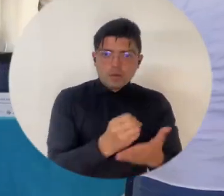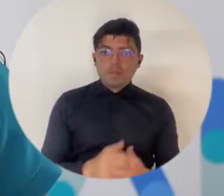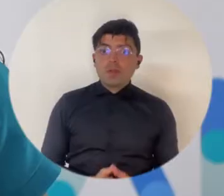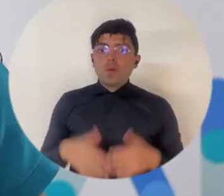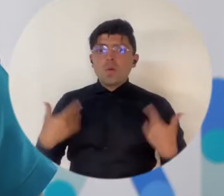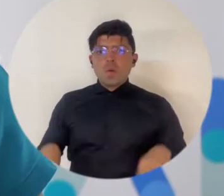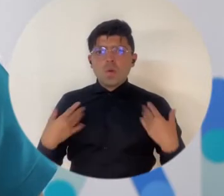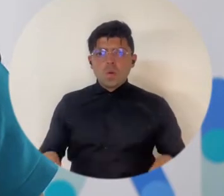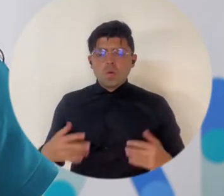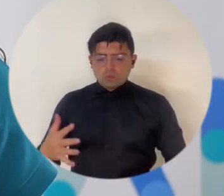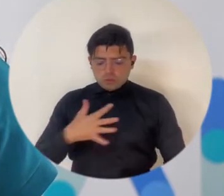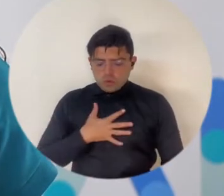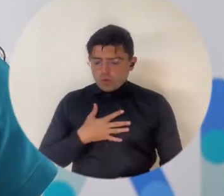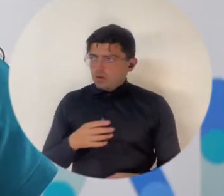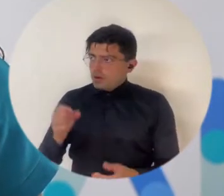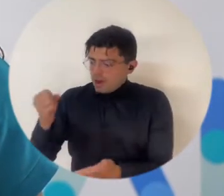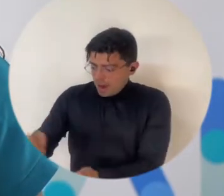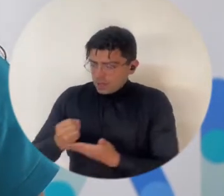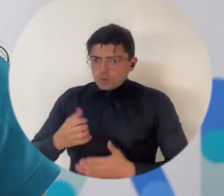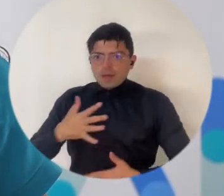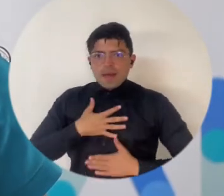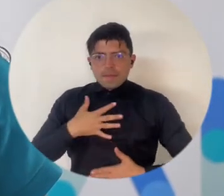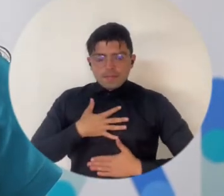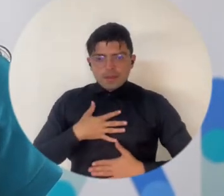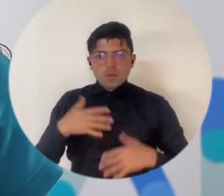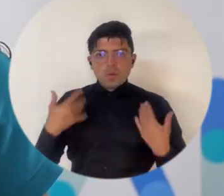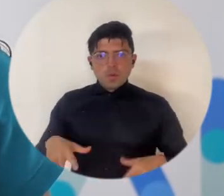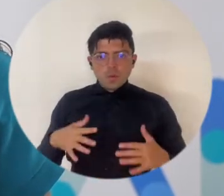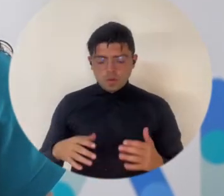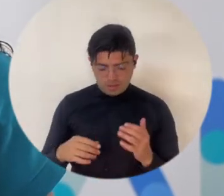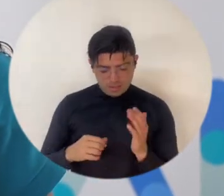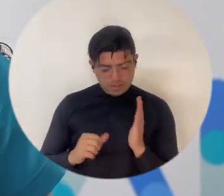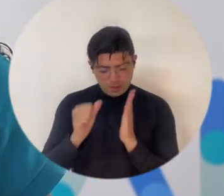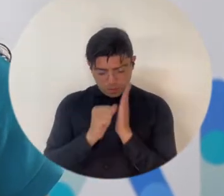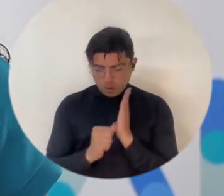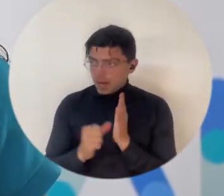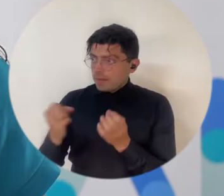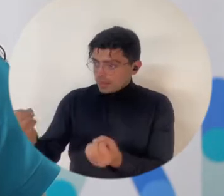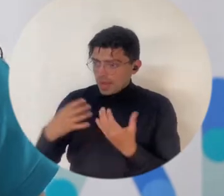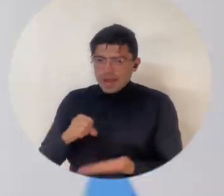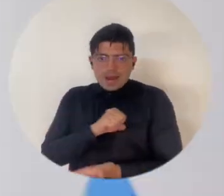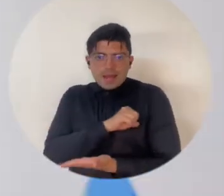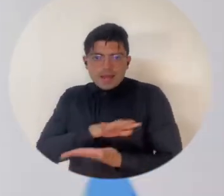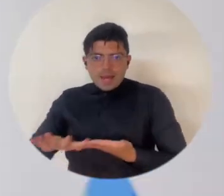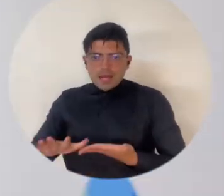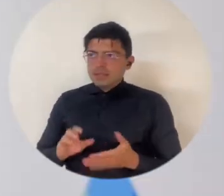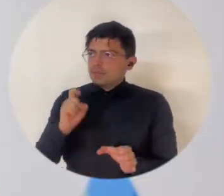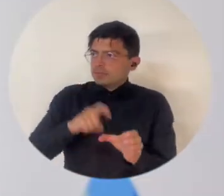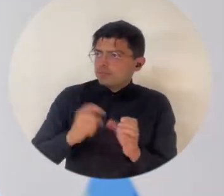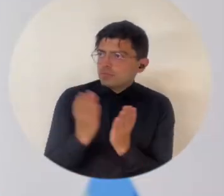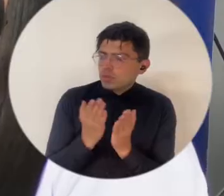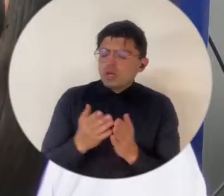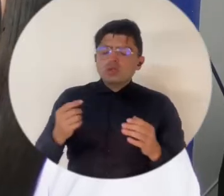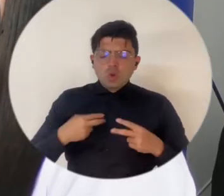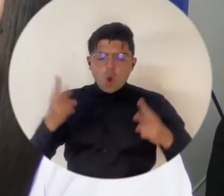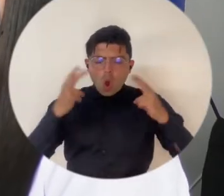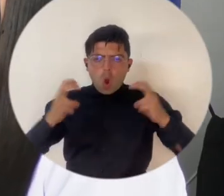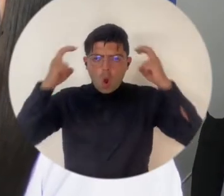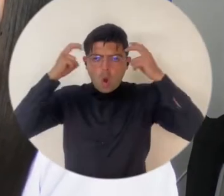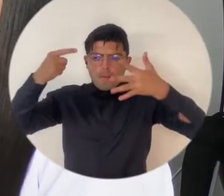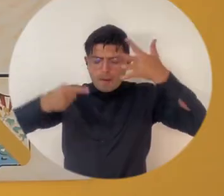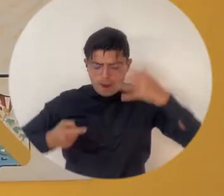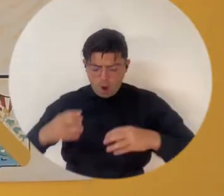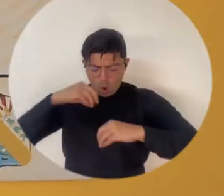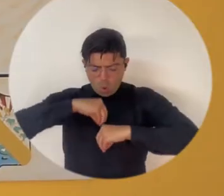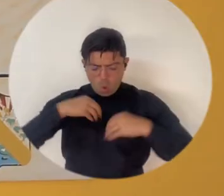privilegio ser una beneficiada de este programa, recibir una beca. He adquirido muchos conocimientos.